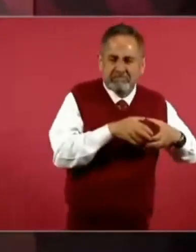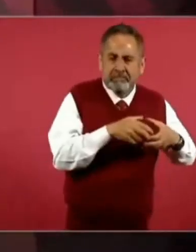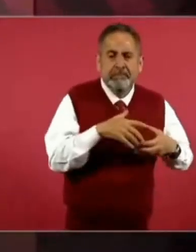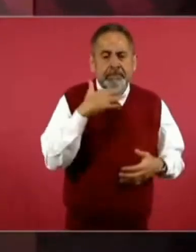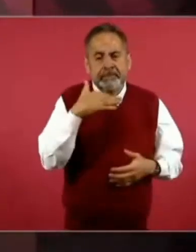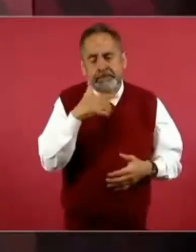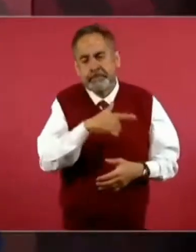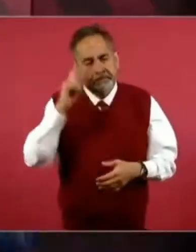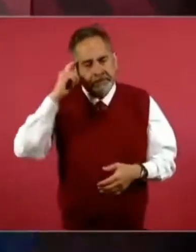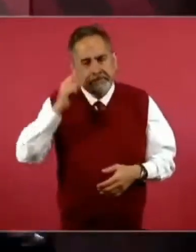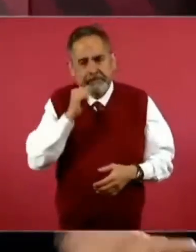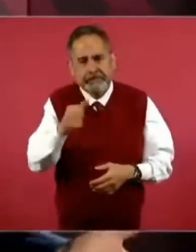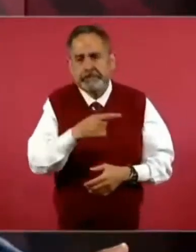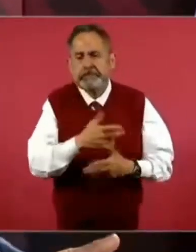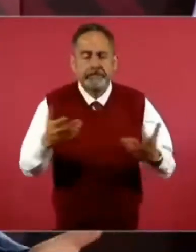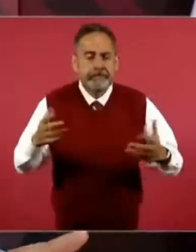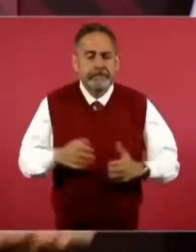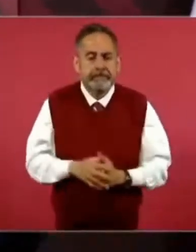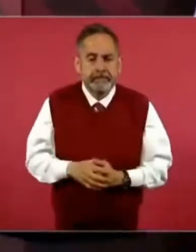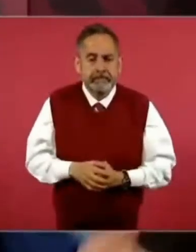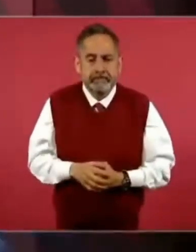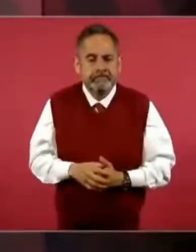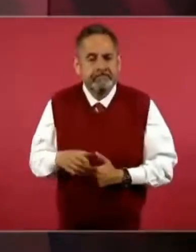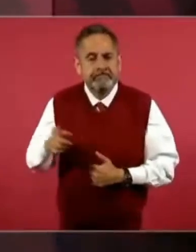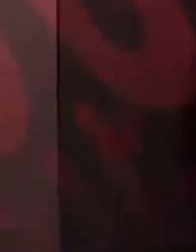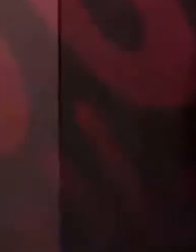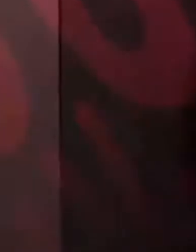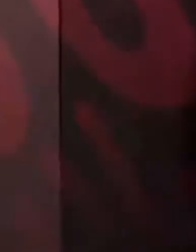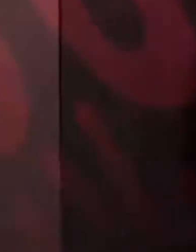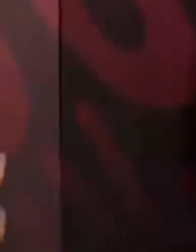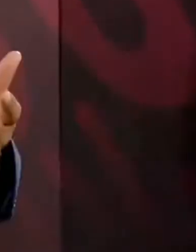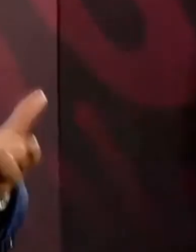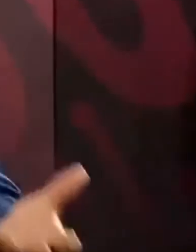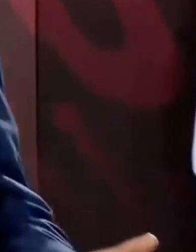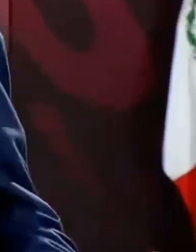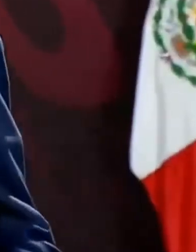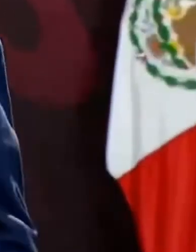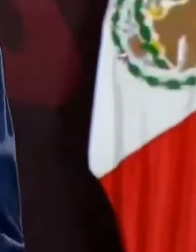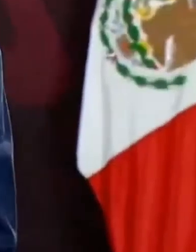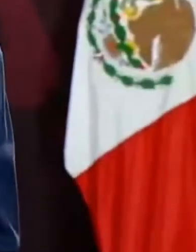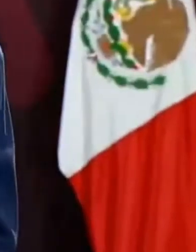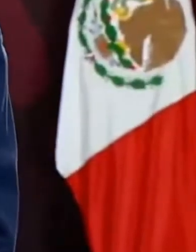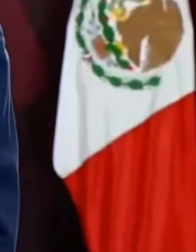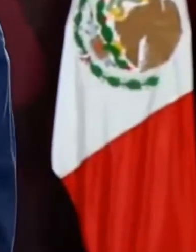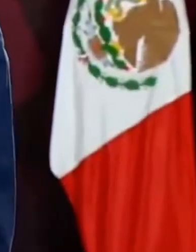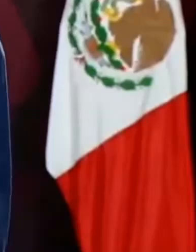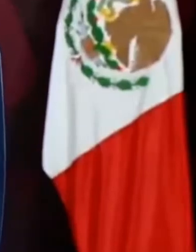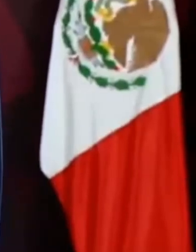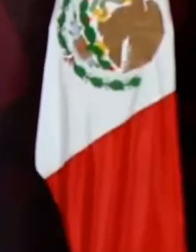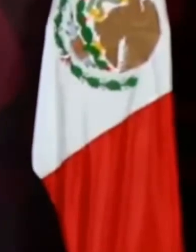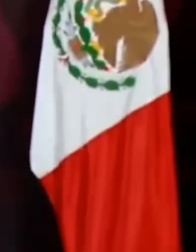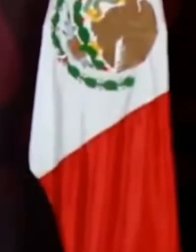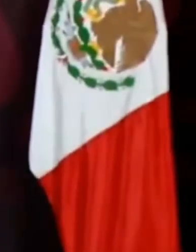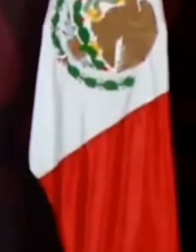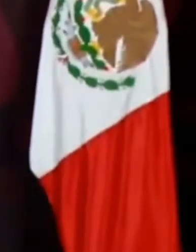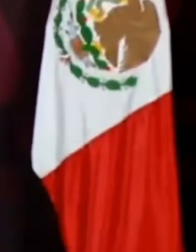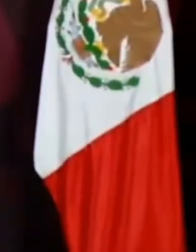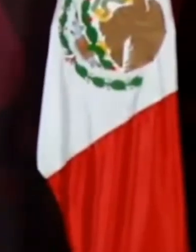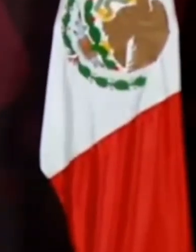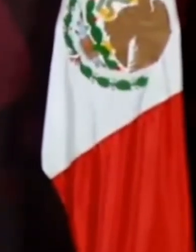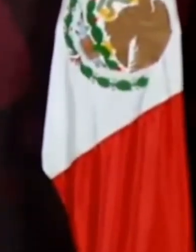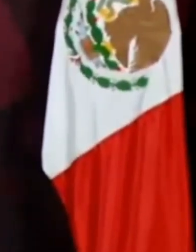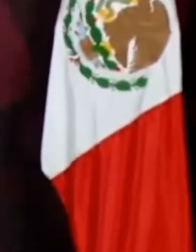¿Por qué? la gente está contenta? Bueno, porque como no sucedía antes,